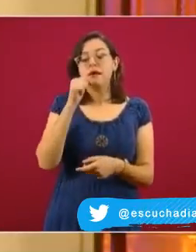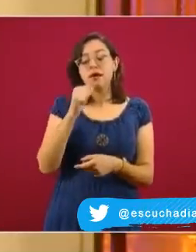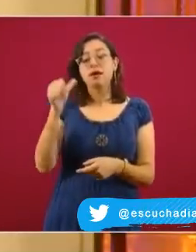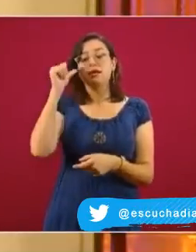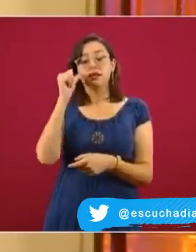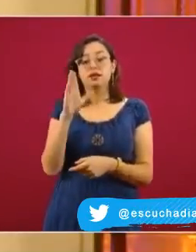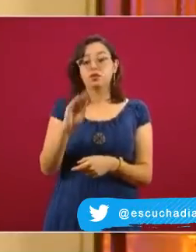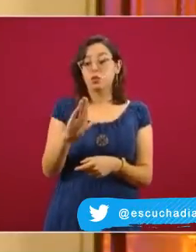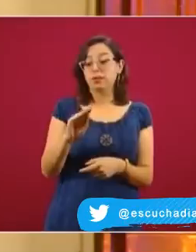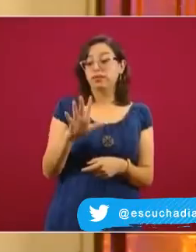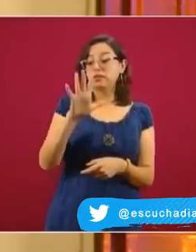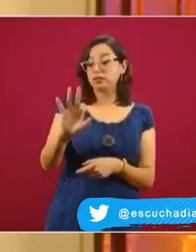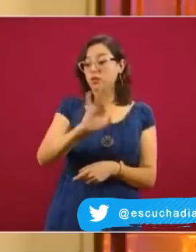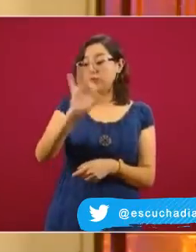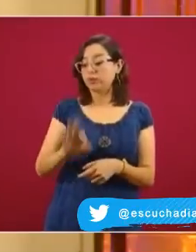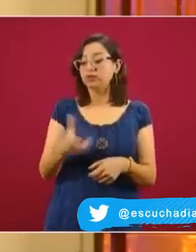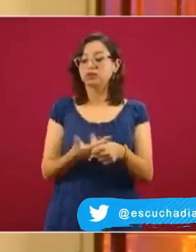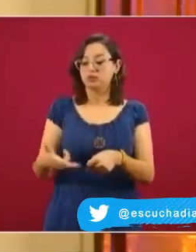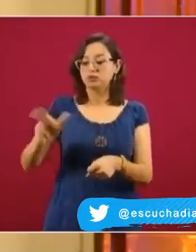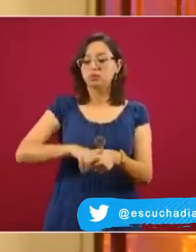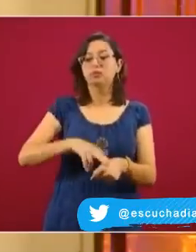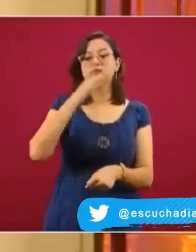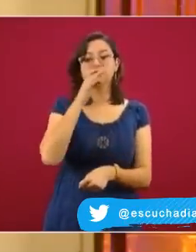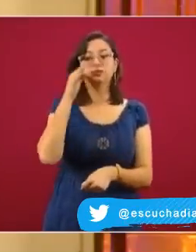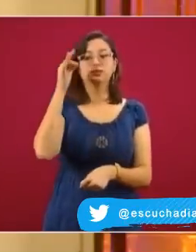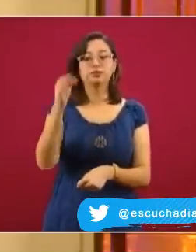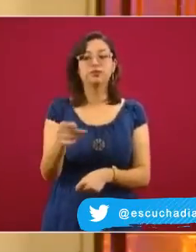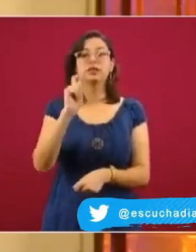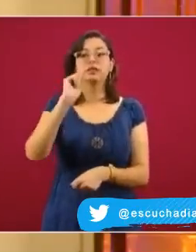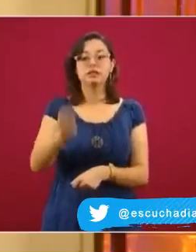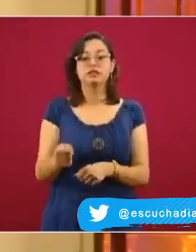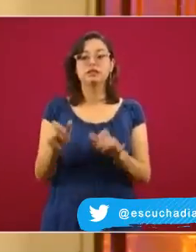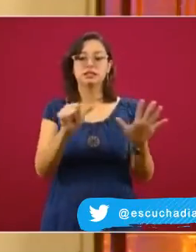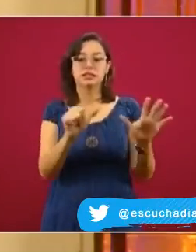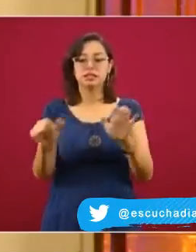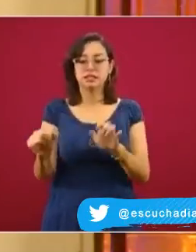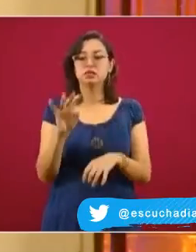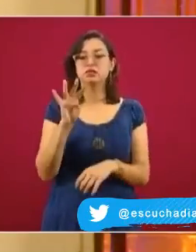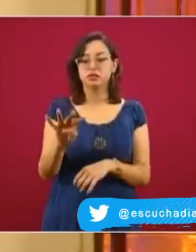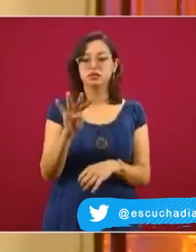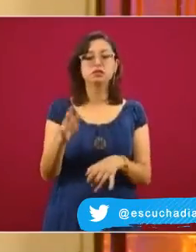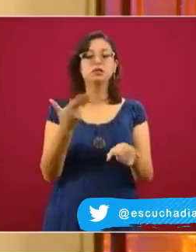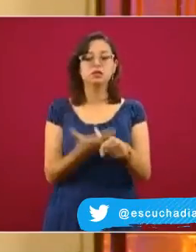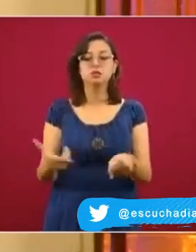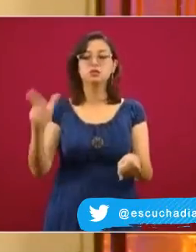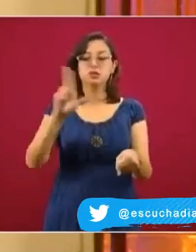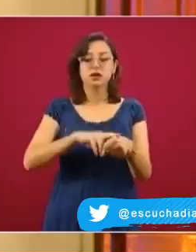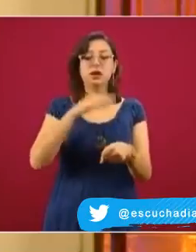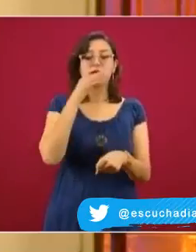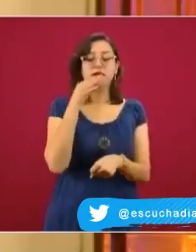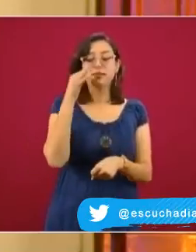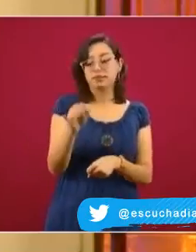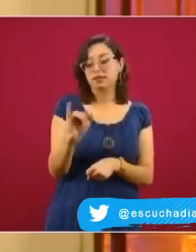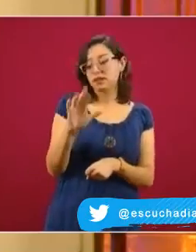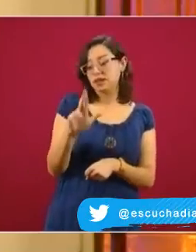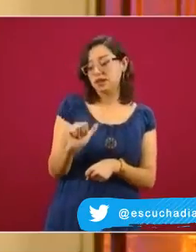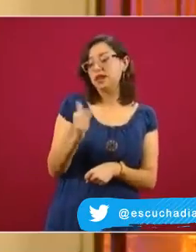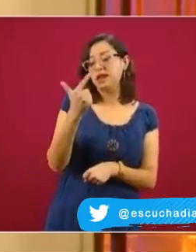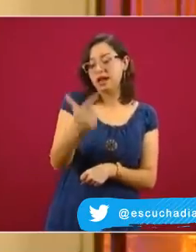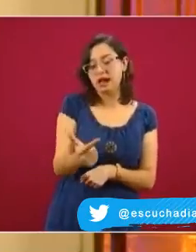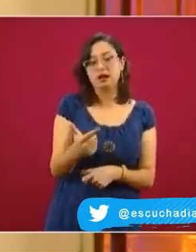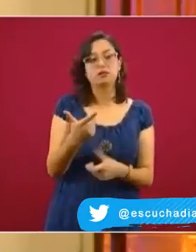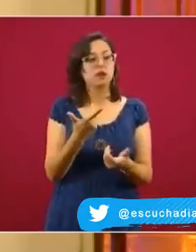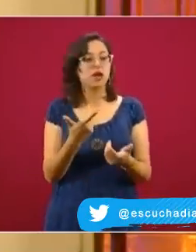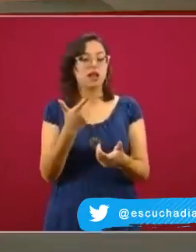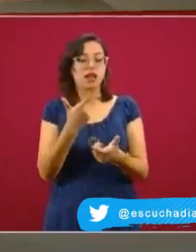de ayer fue del 95 por ciento, es decir, 619 hospitales notificaron a este sistema, a esta herramienta, sus